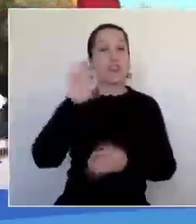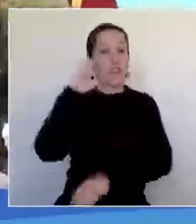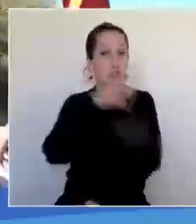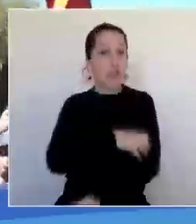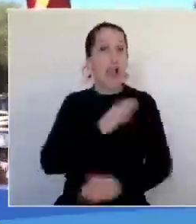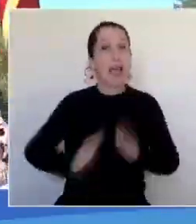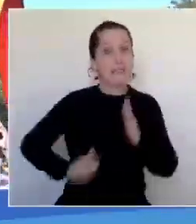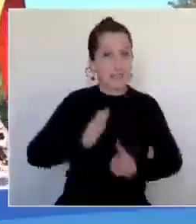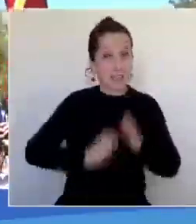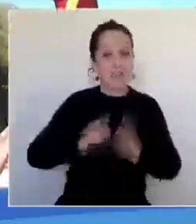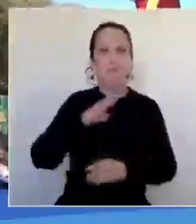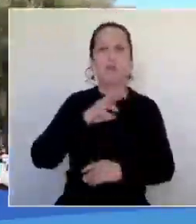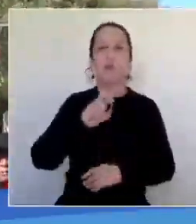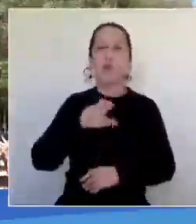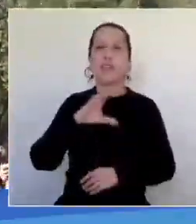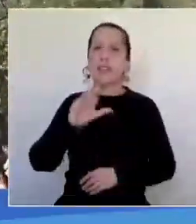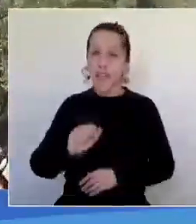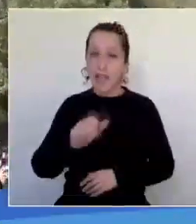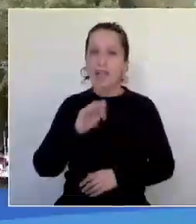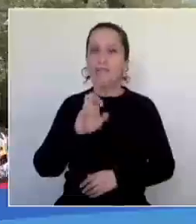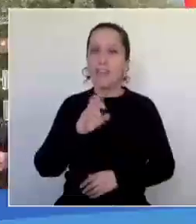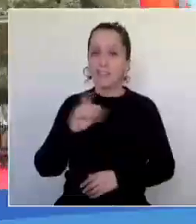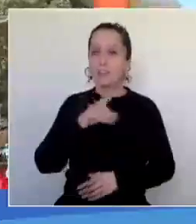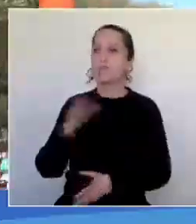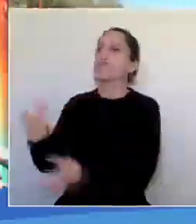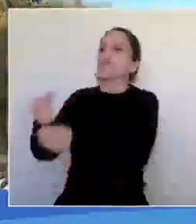Atletismo, Mónica Fredes Piña.